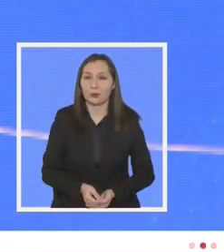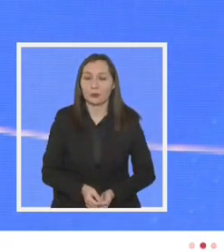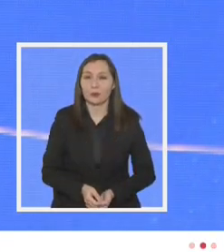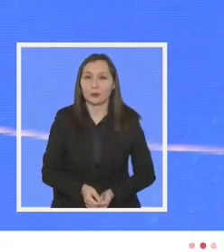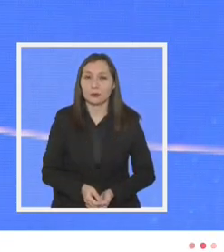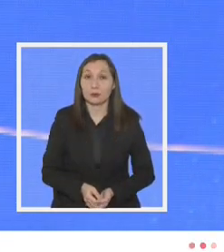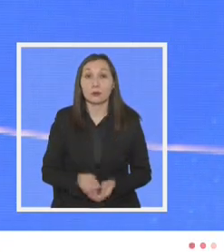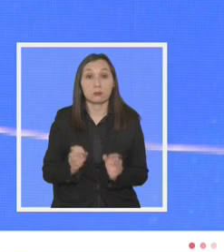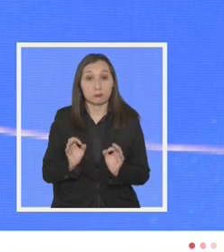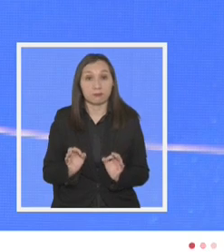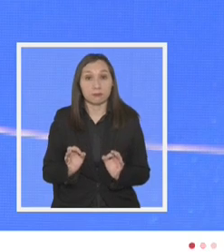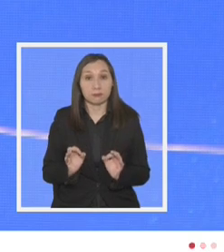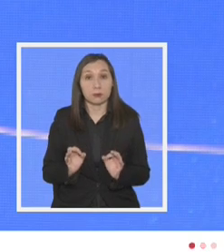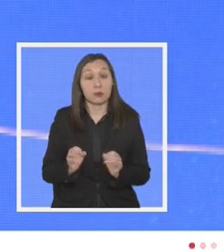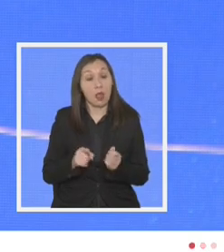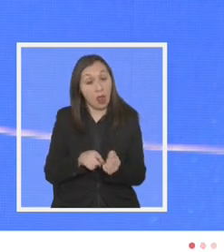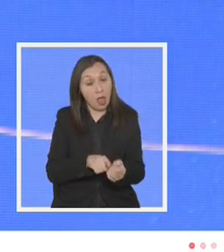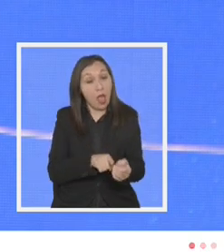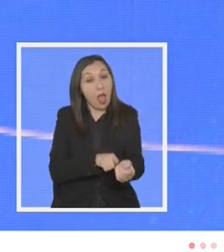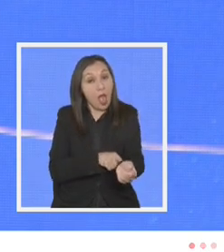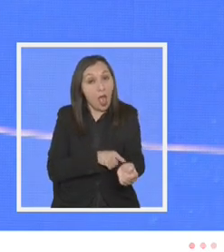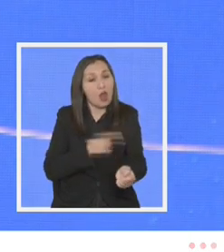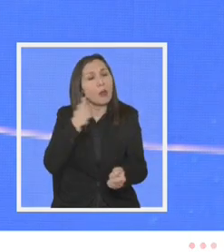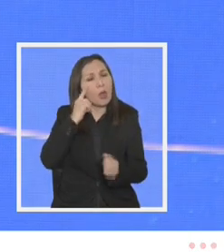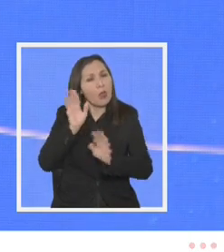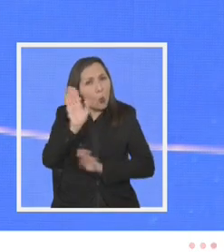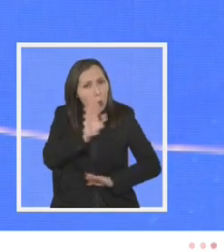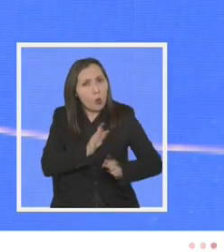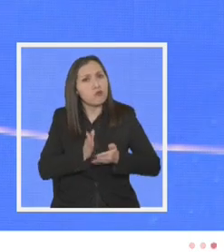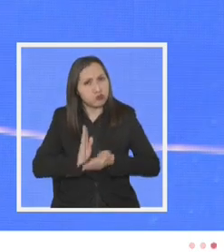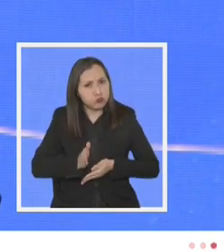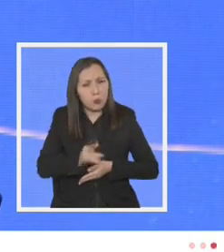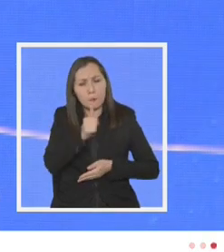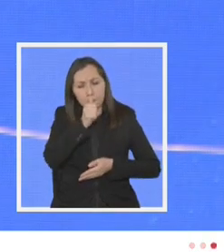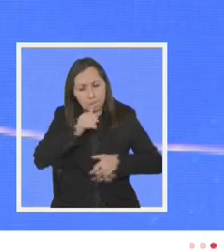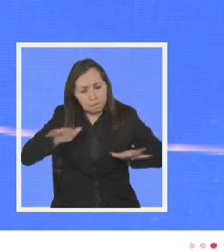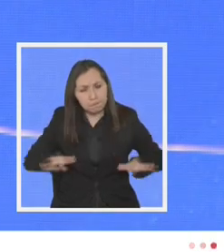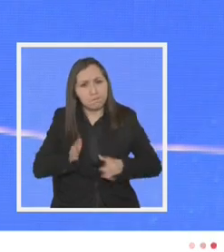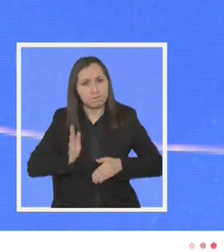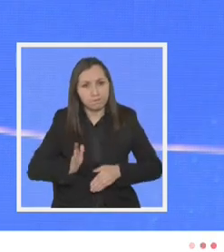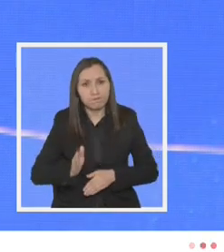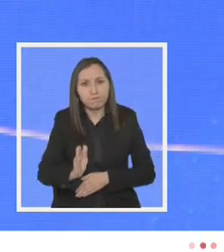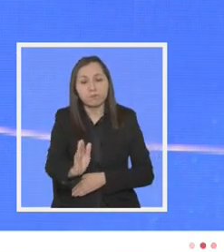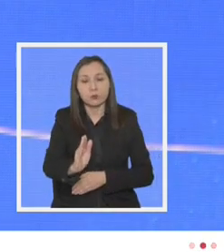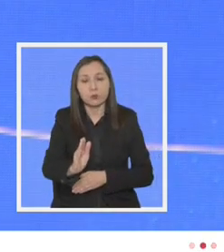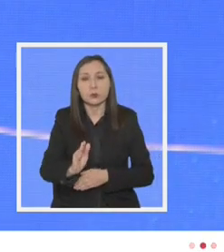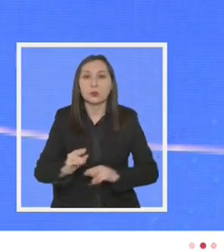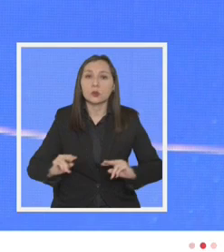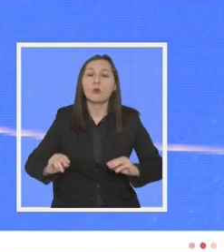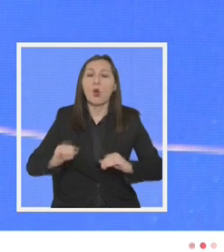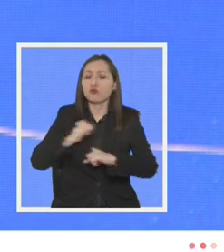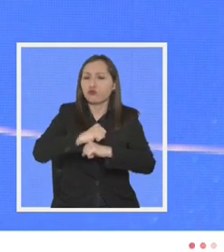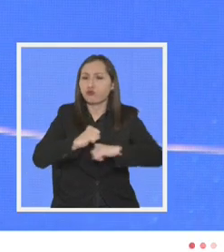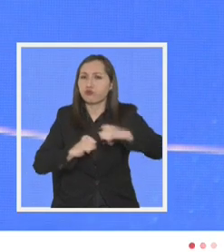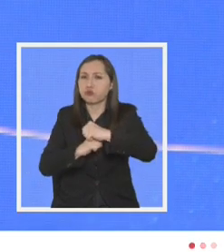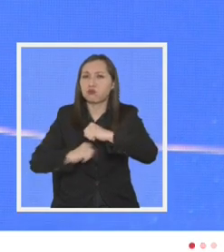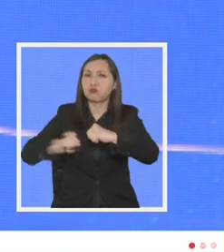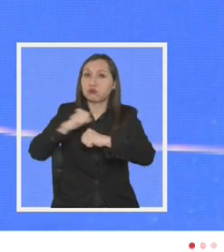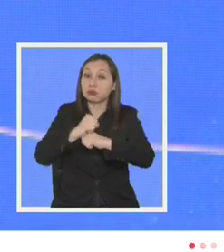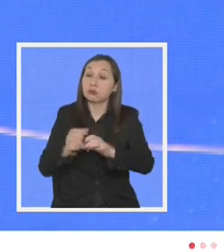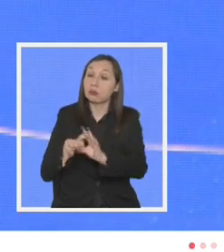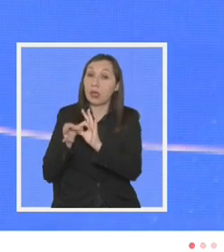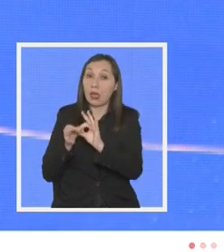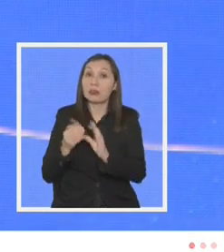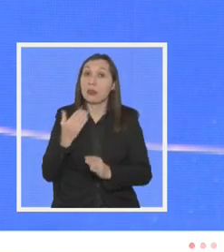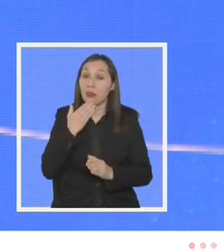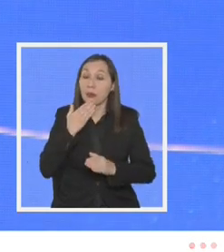que seguro será largo pero debe ser sostenido y perseverante en construir gracias